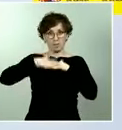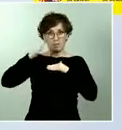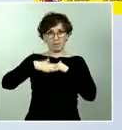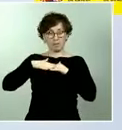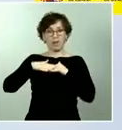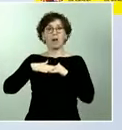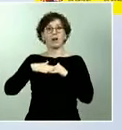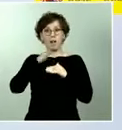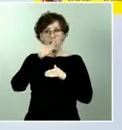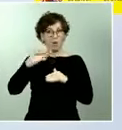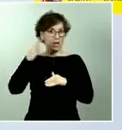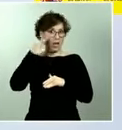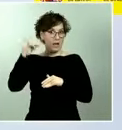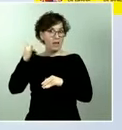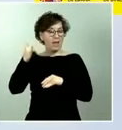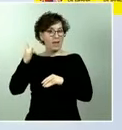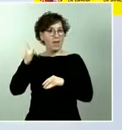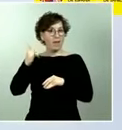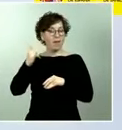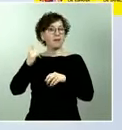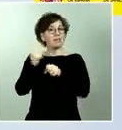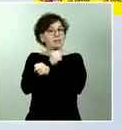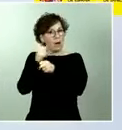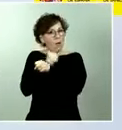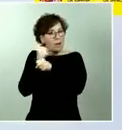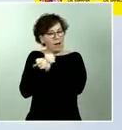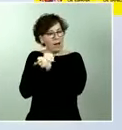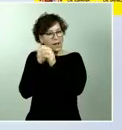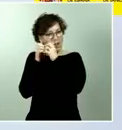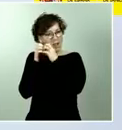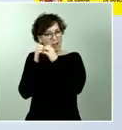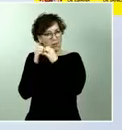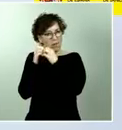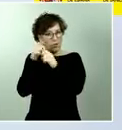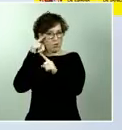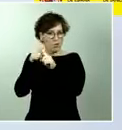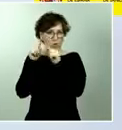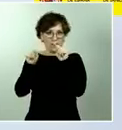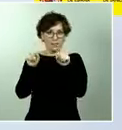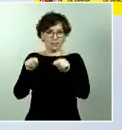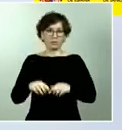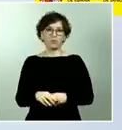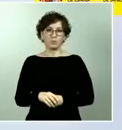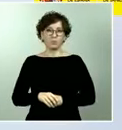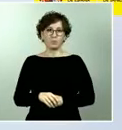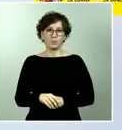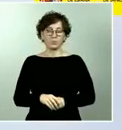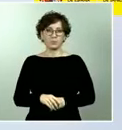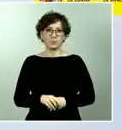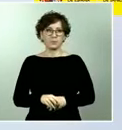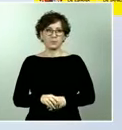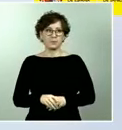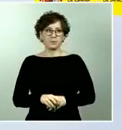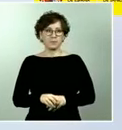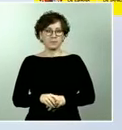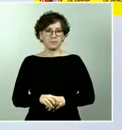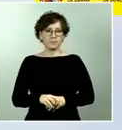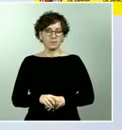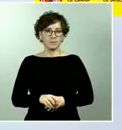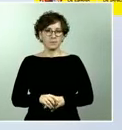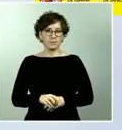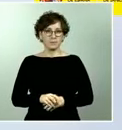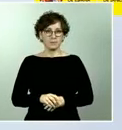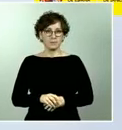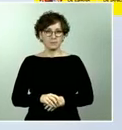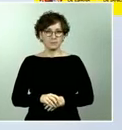en esa dirección y de hecho precisamente el estudio que está llevando a efecto tiene que ver